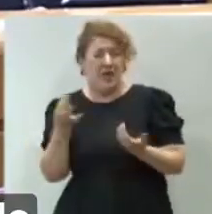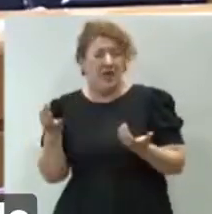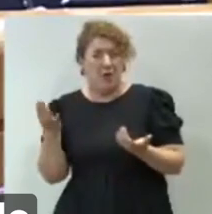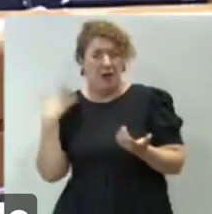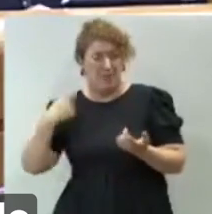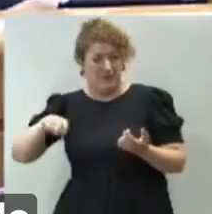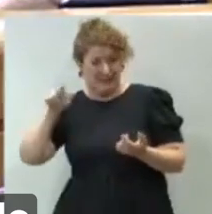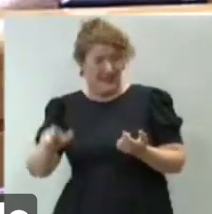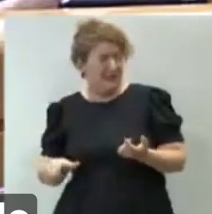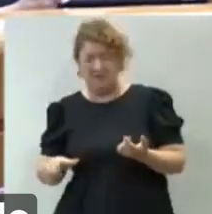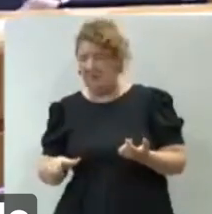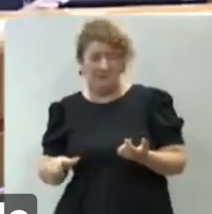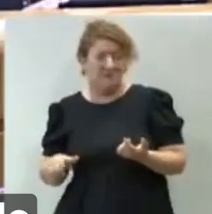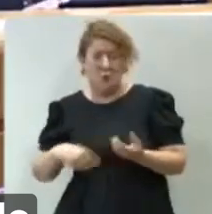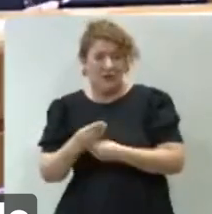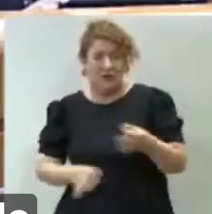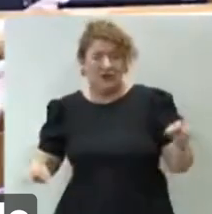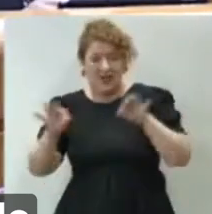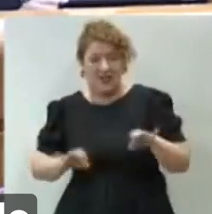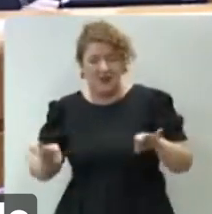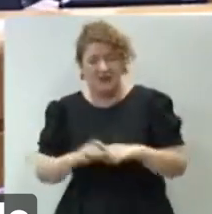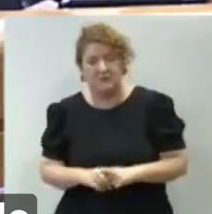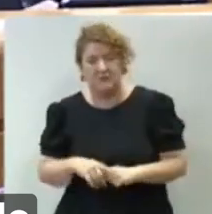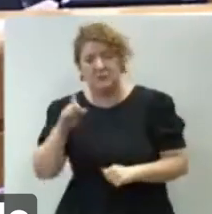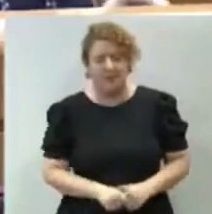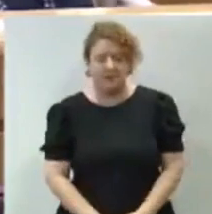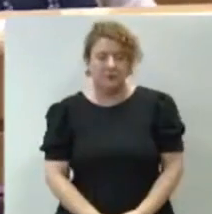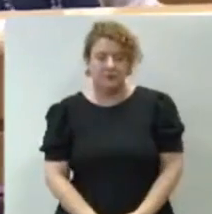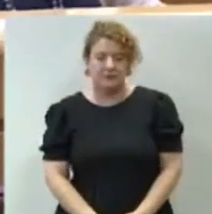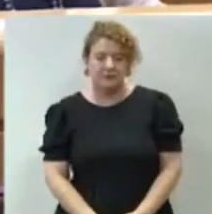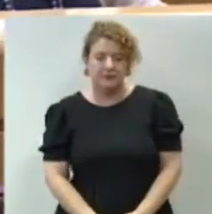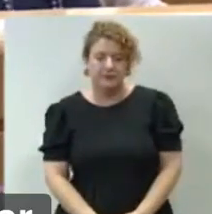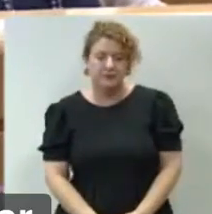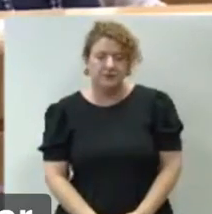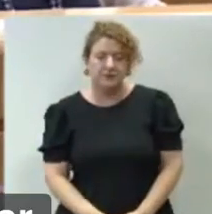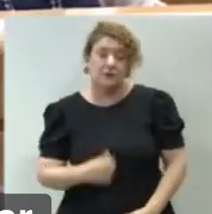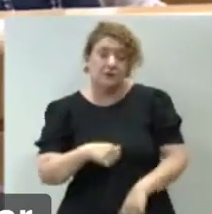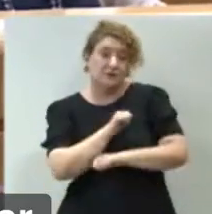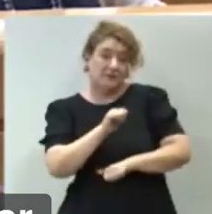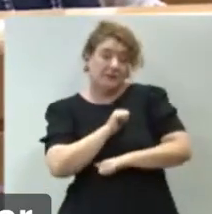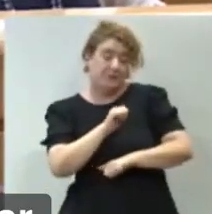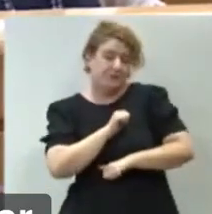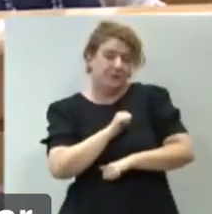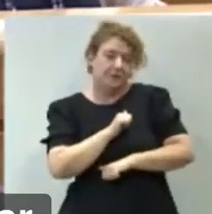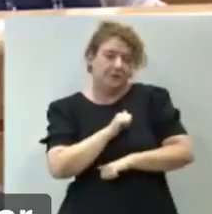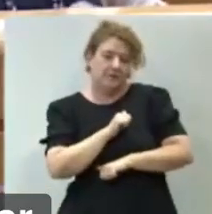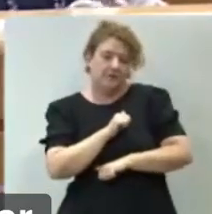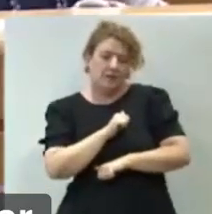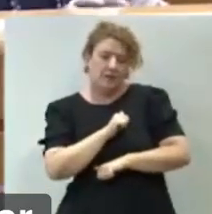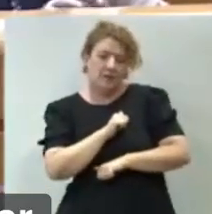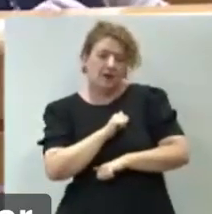presidente Fernando Clavijo poniendo hasta tres propuestas sobre la mesa. Lo que espero es que no tenga la tentación de